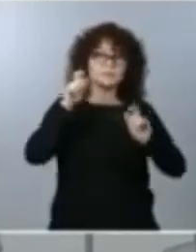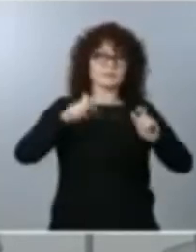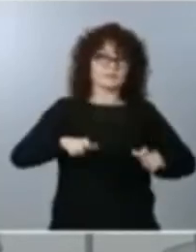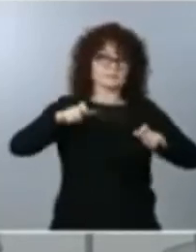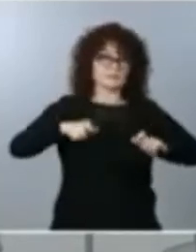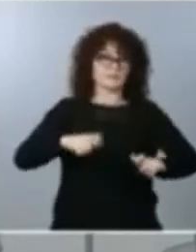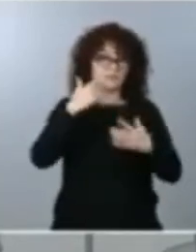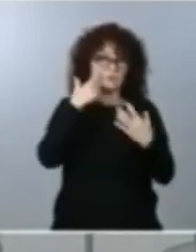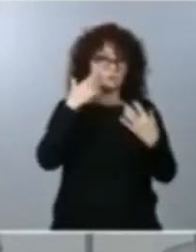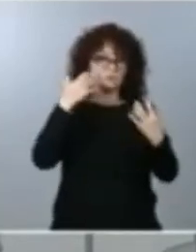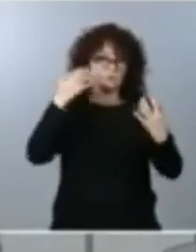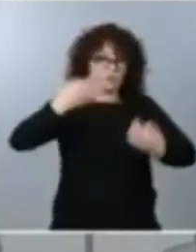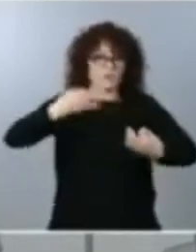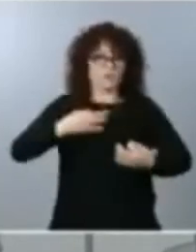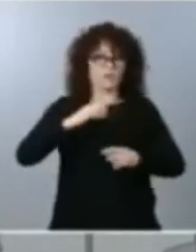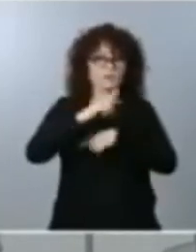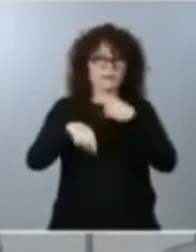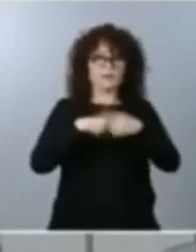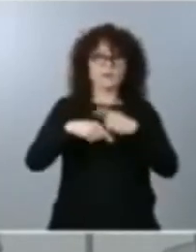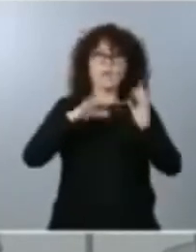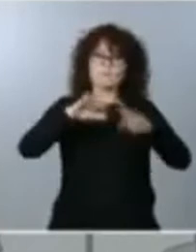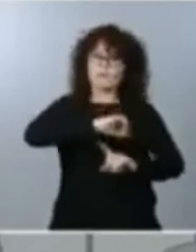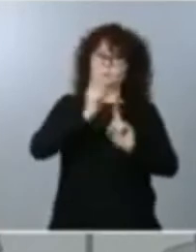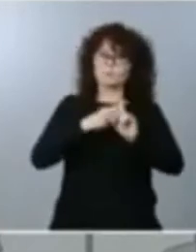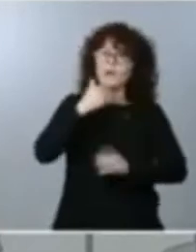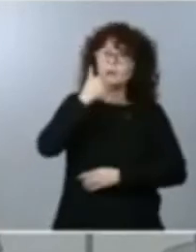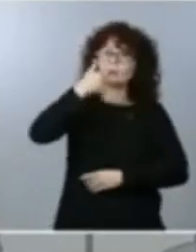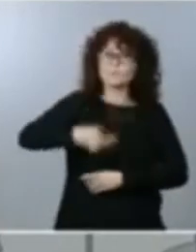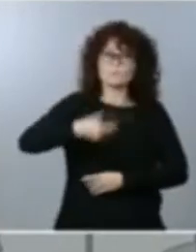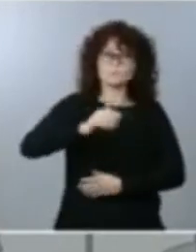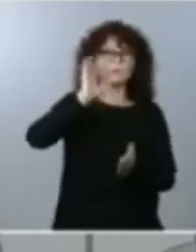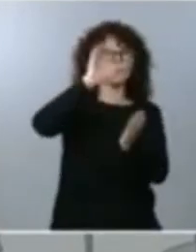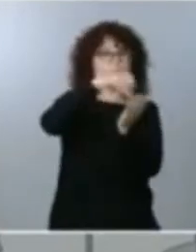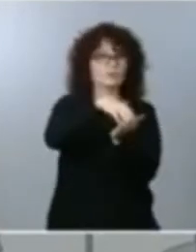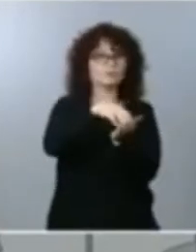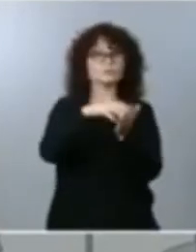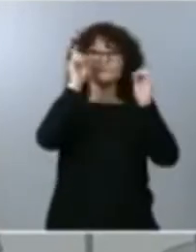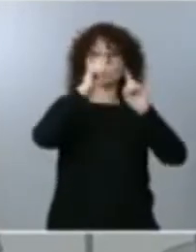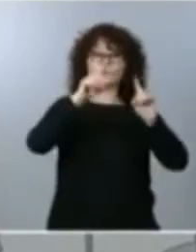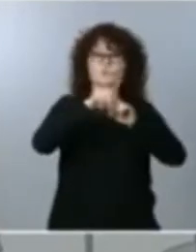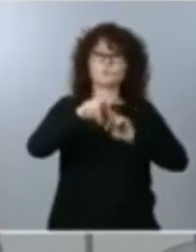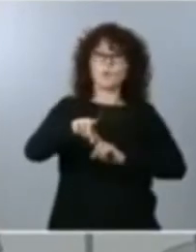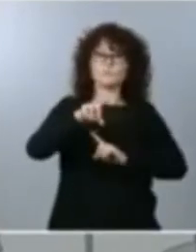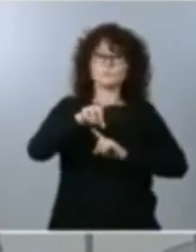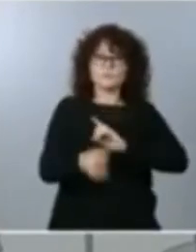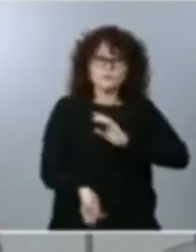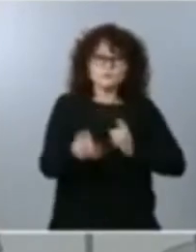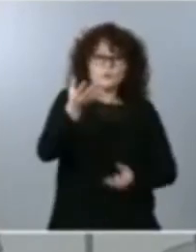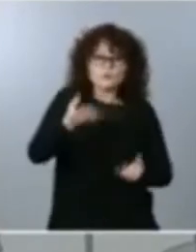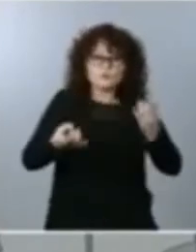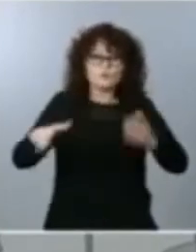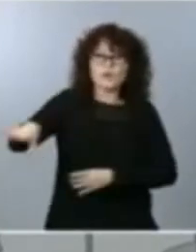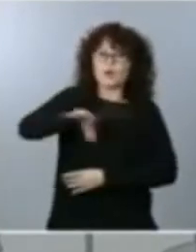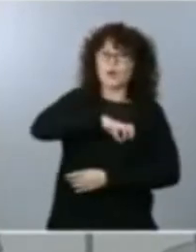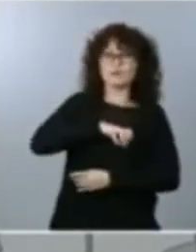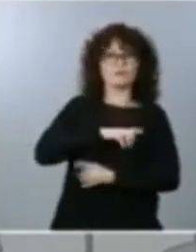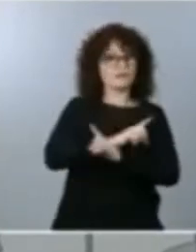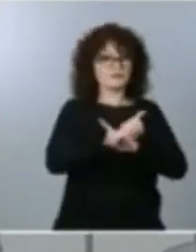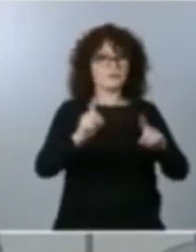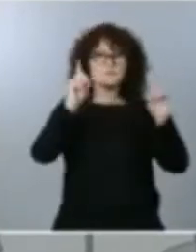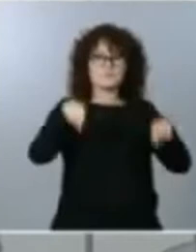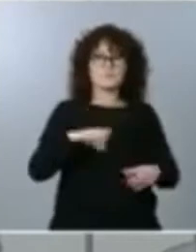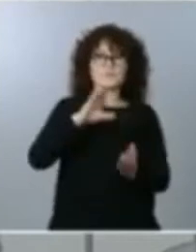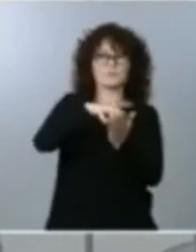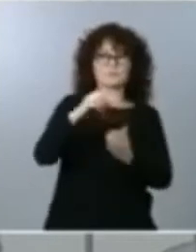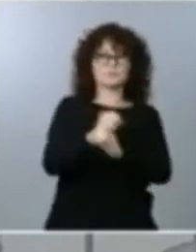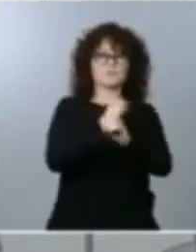las familias, y es que los centros educativos no sean foco de contagio, y estamos evitando grandes incidencias en los centros de trabajo o en los espacios